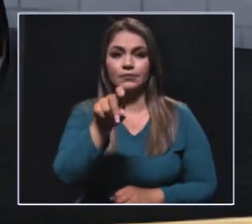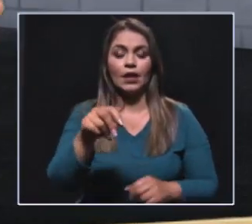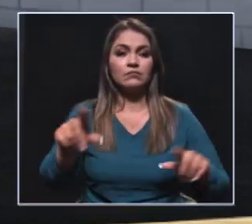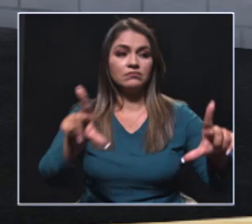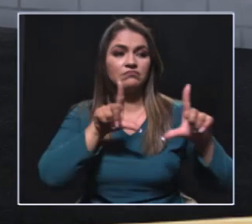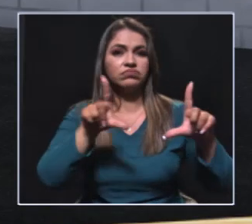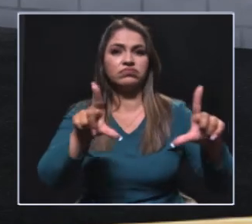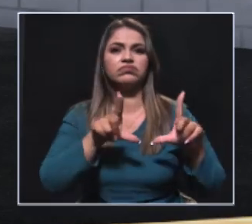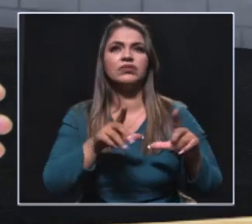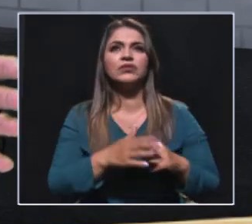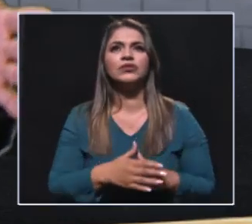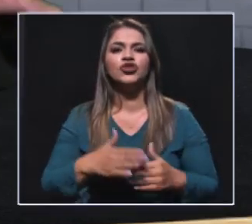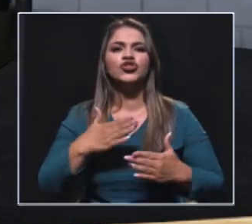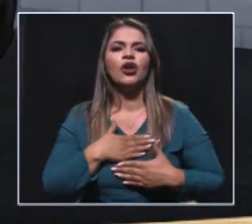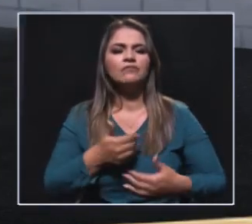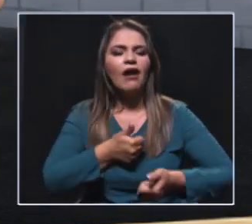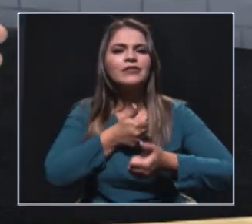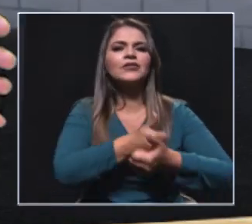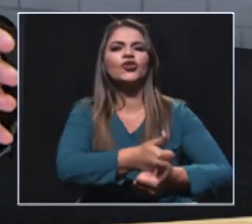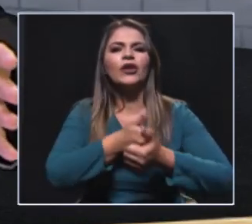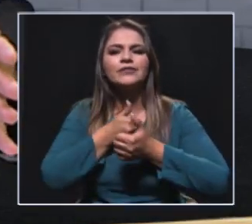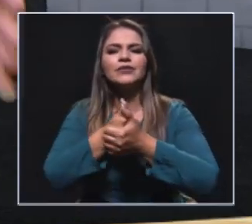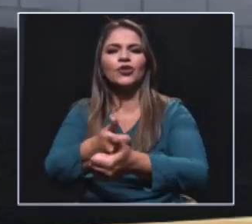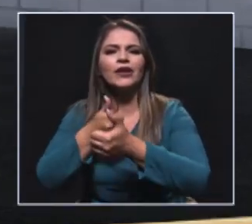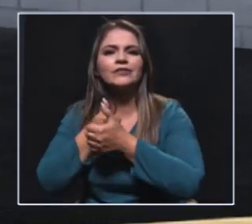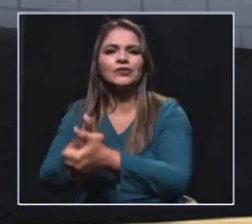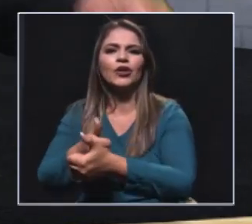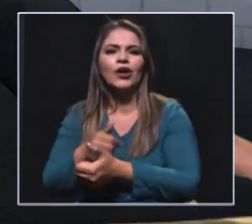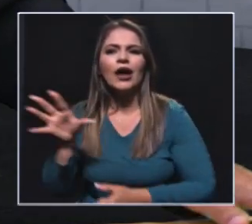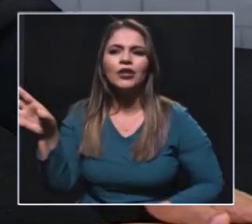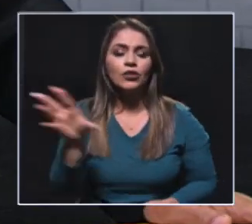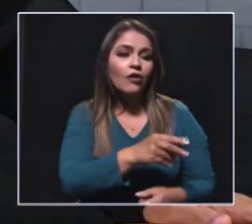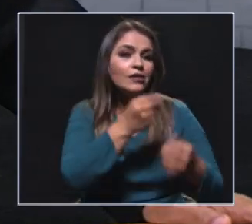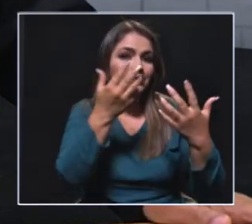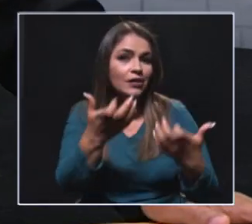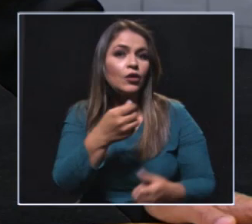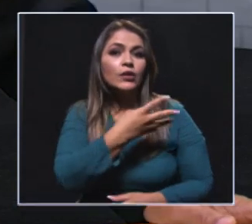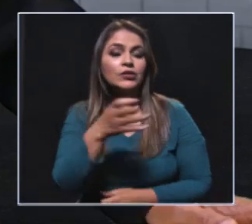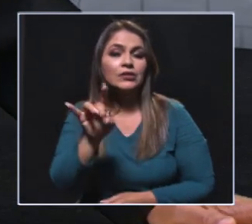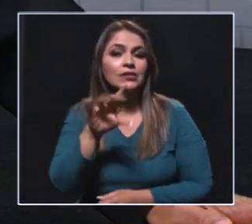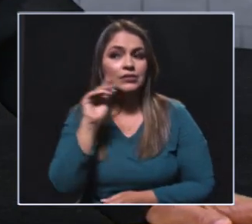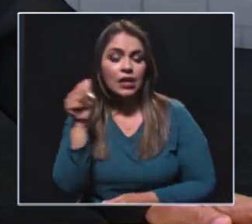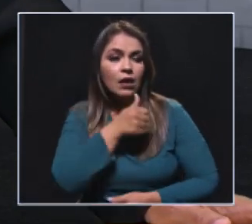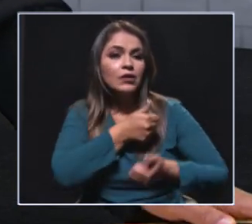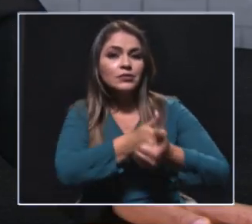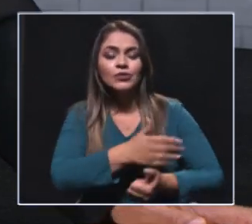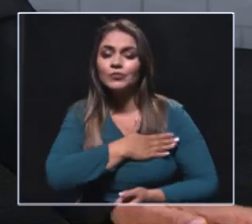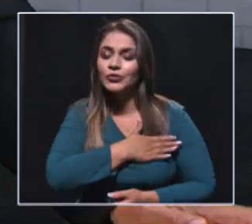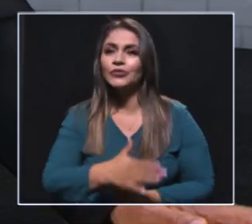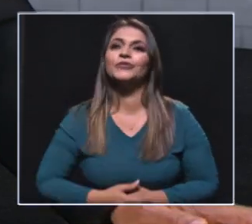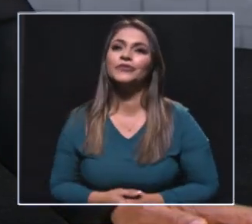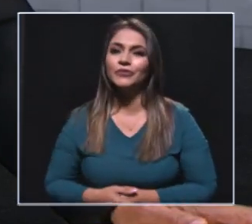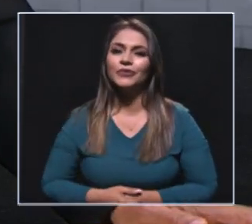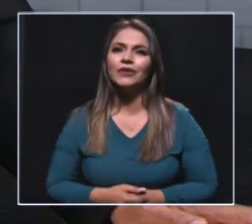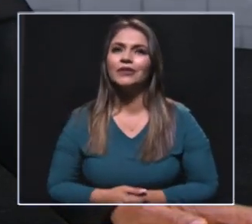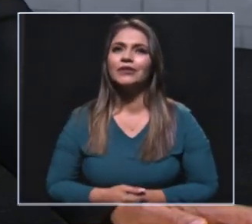las 415, yo me convierto en el asesor, en el que voy a acompañar permanentemente a estas 415 mujeres que aspiran y